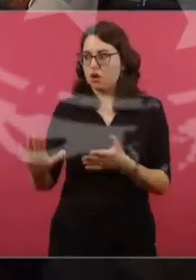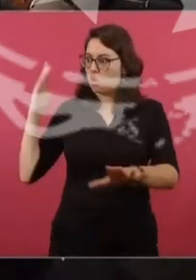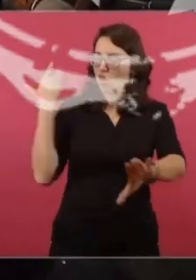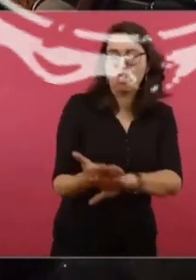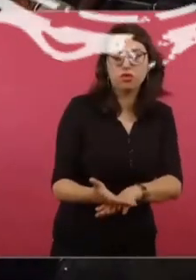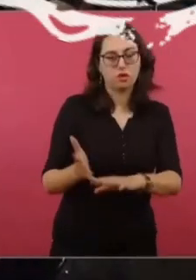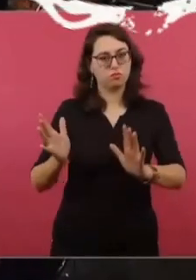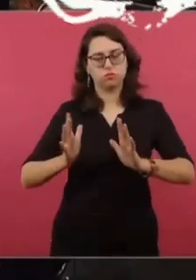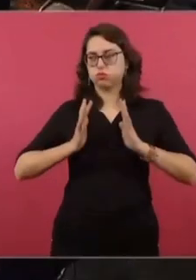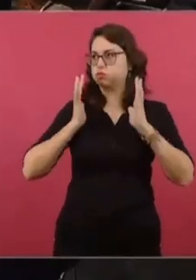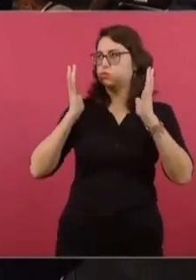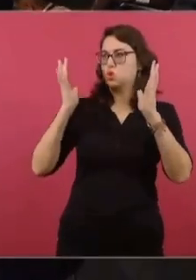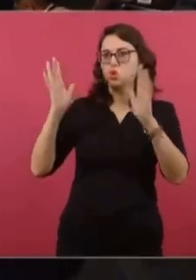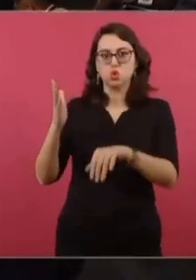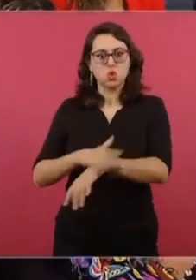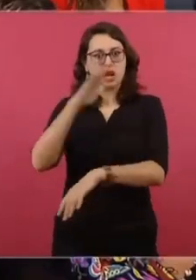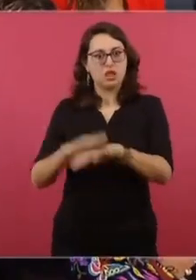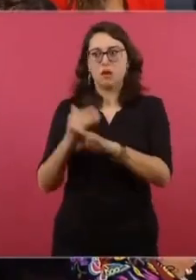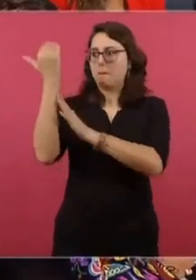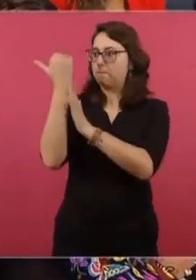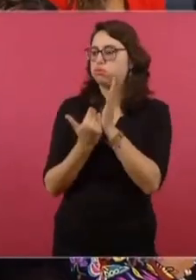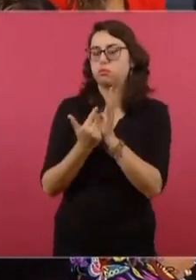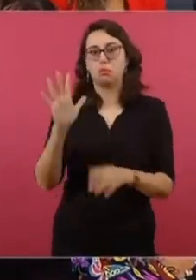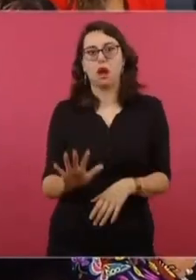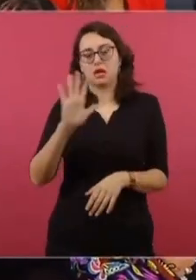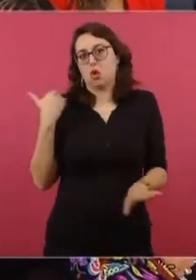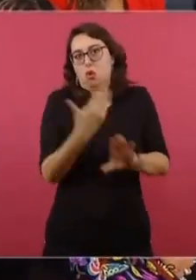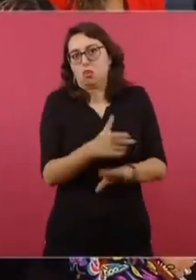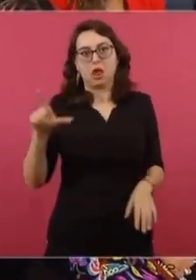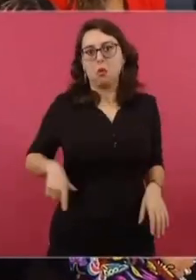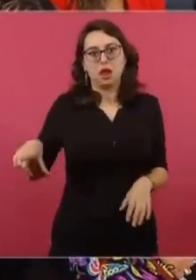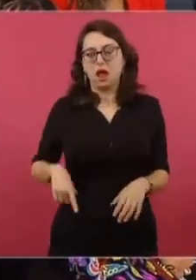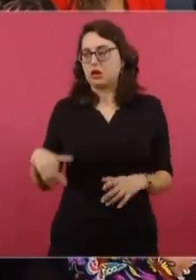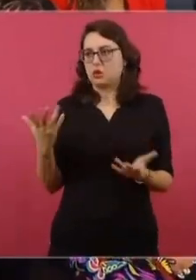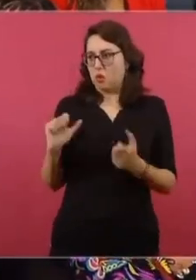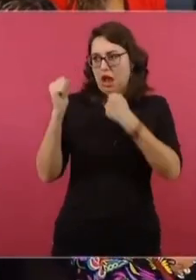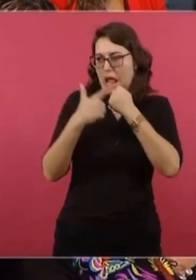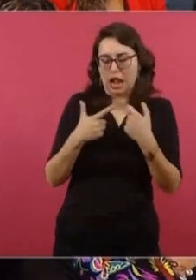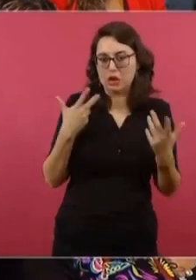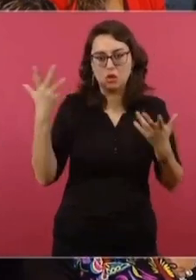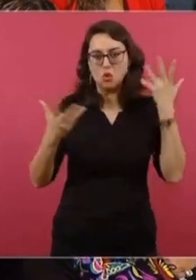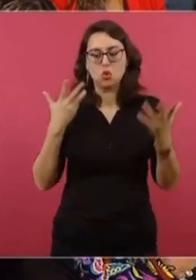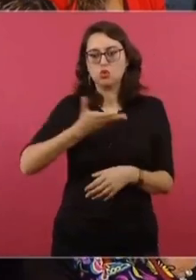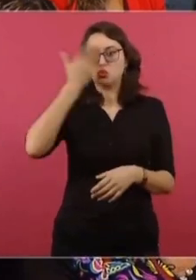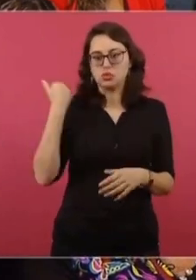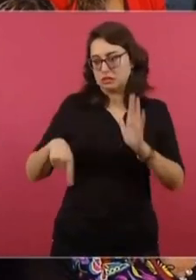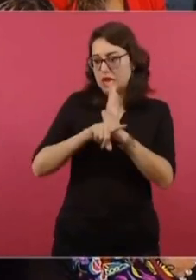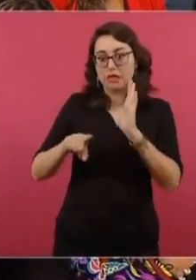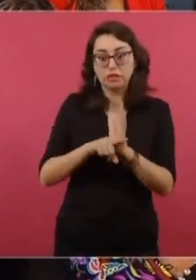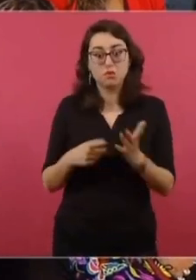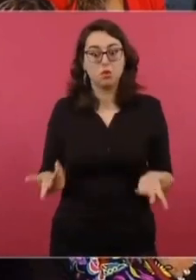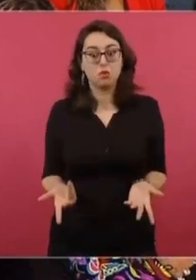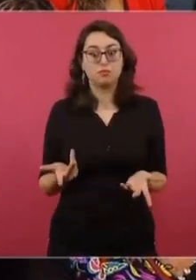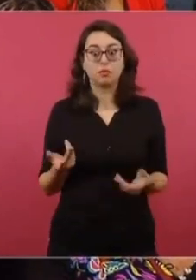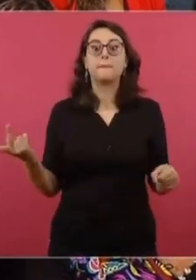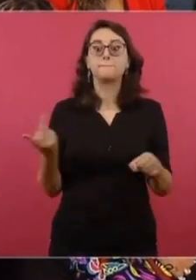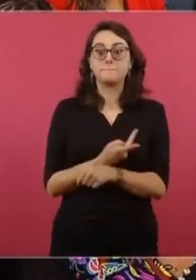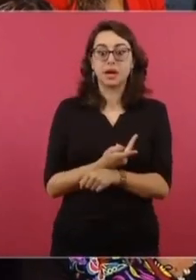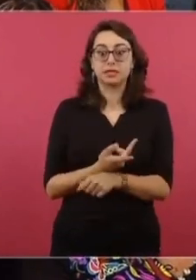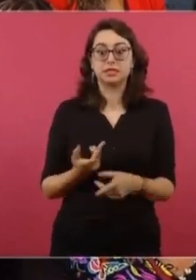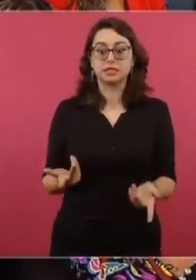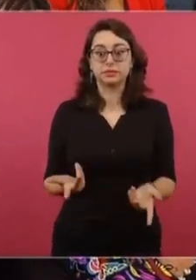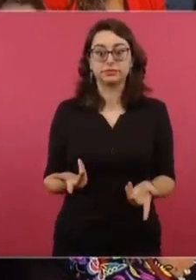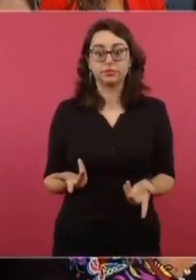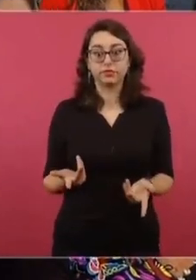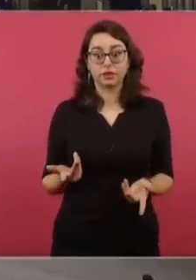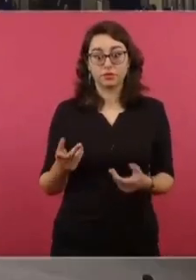El bajar la calificación sí afecta a Pemex y afecta a... Podría, no sé si usted lo ve así, podría afectar la calificación soberana de la